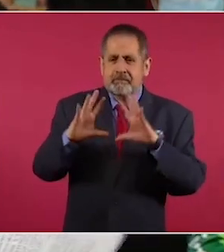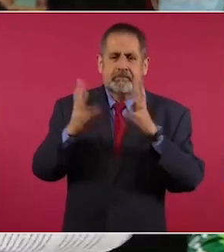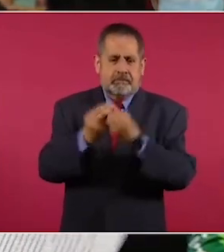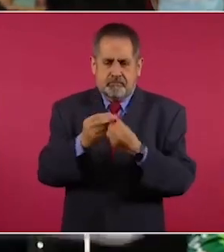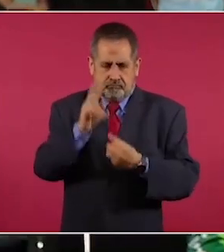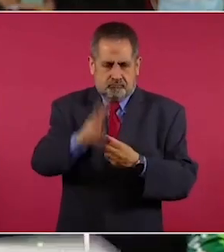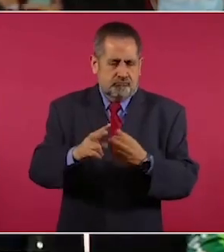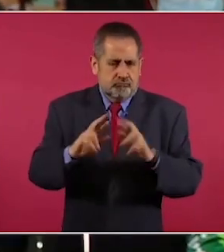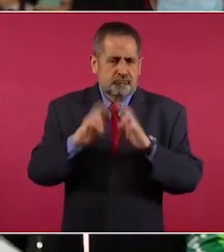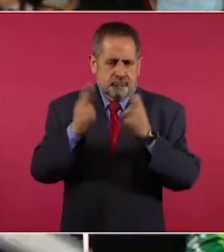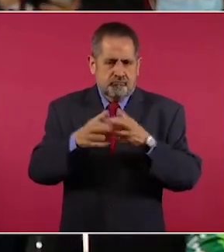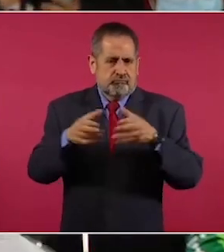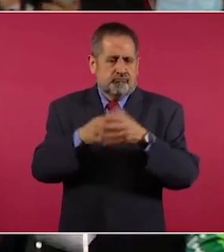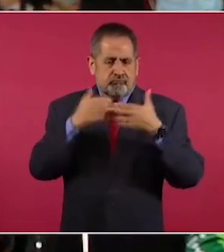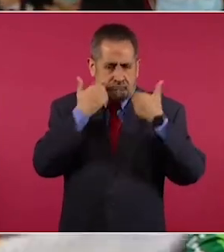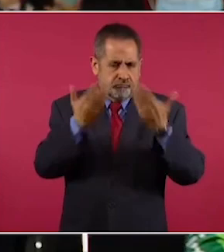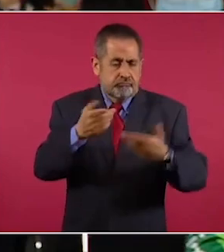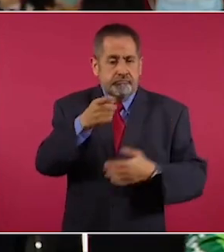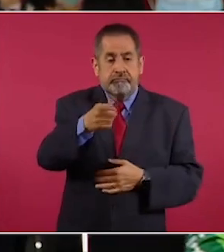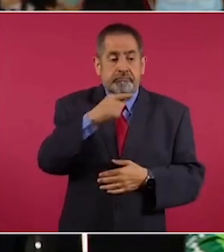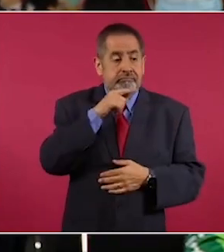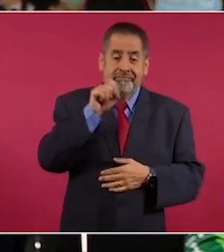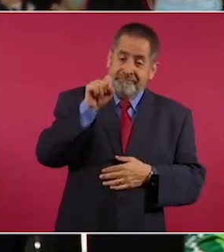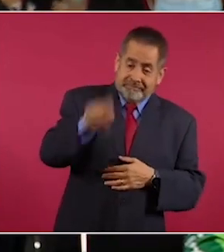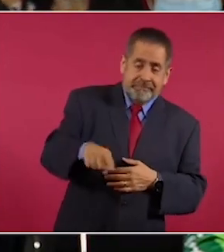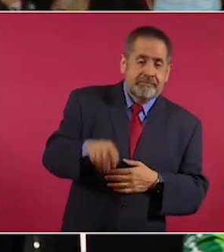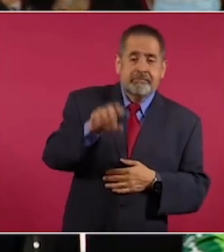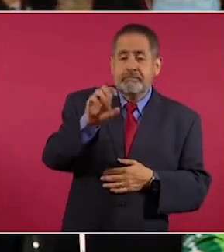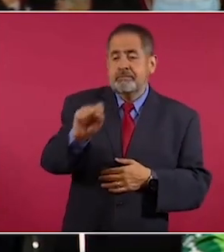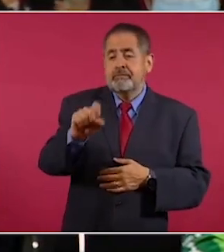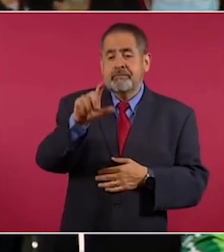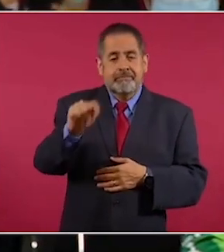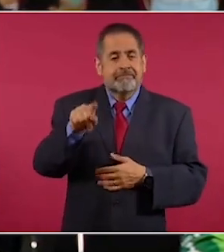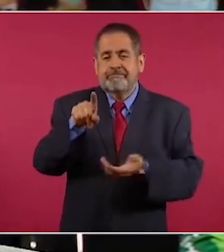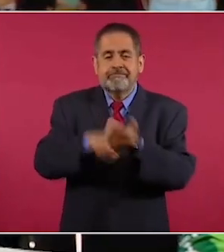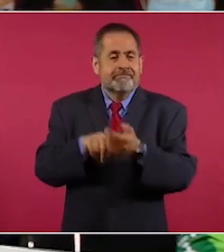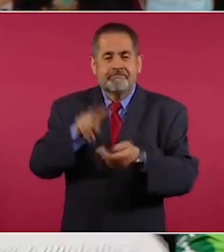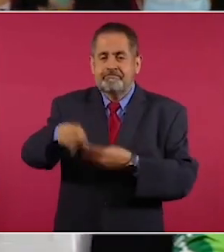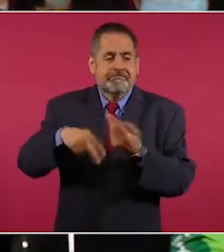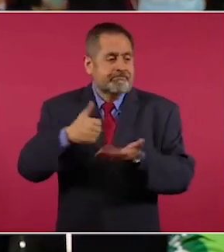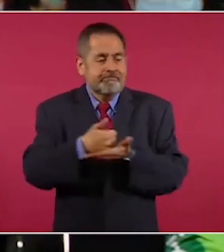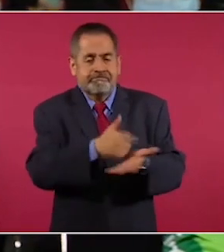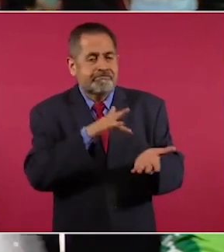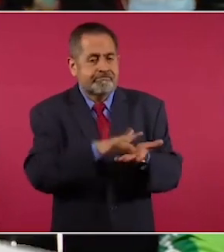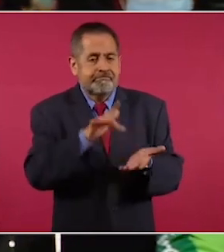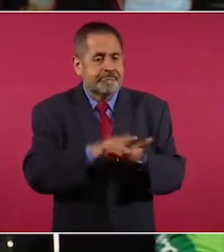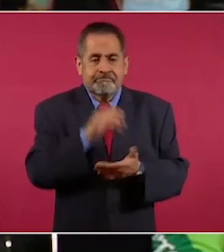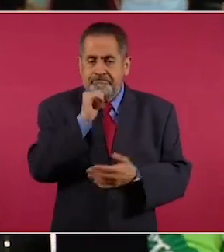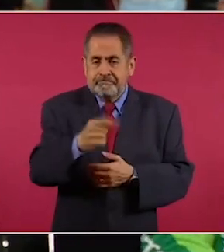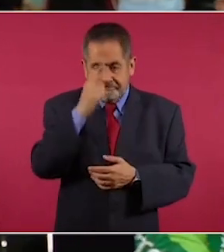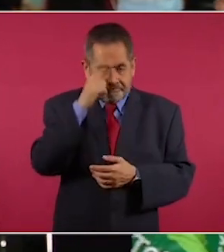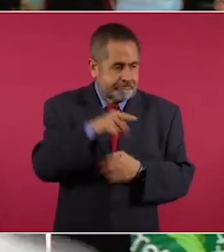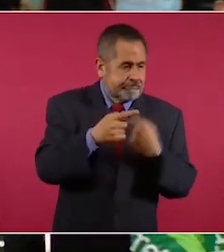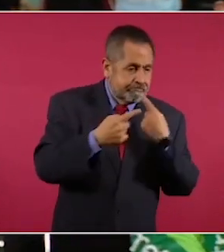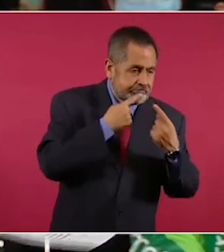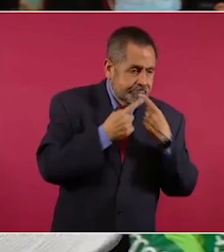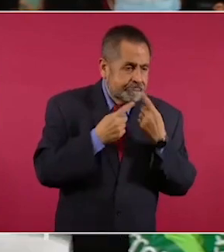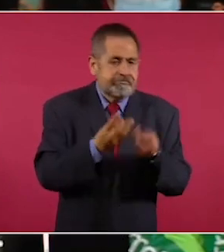decir tal cual, incluso hay quejas que en la propia Secretaría del Trabajo no están ayudando para tratar de